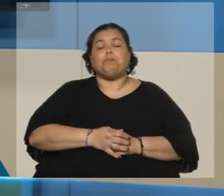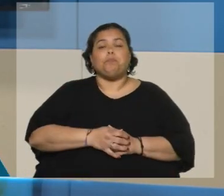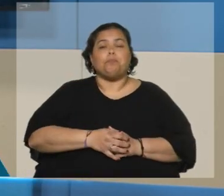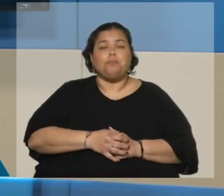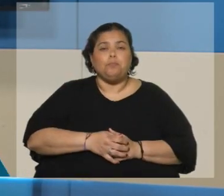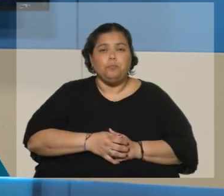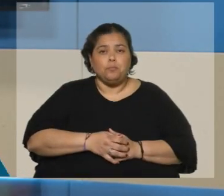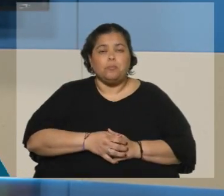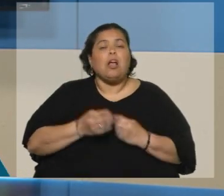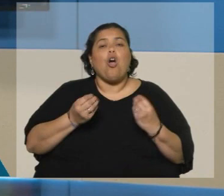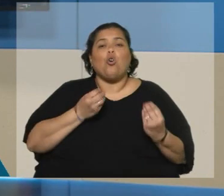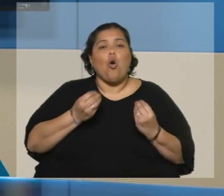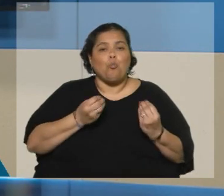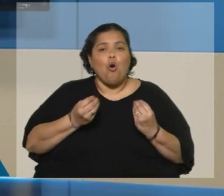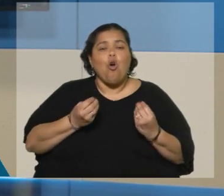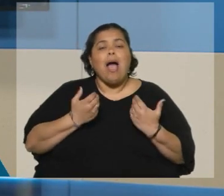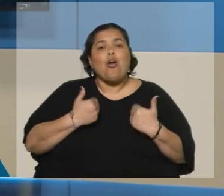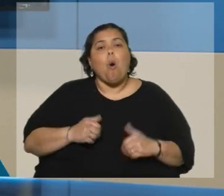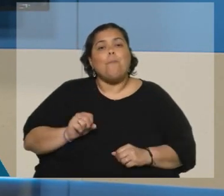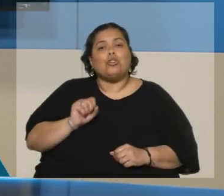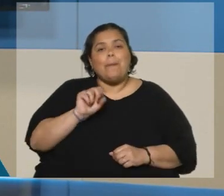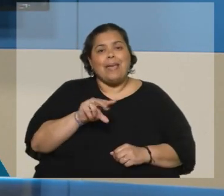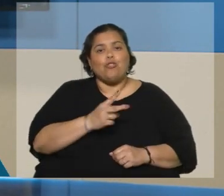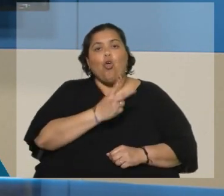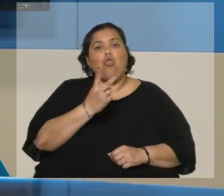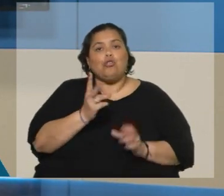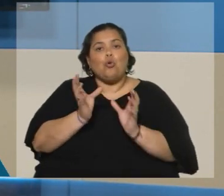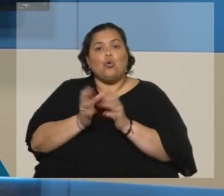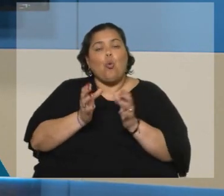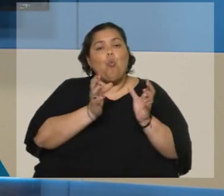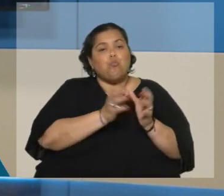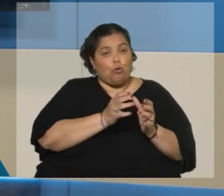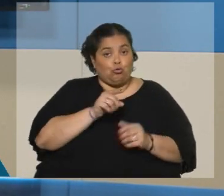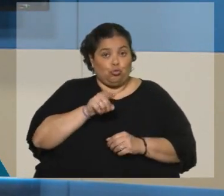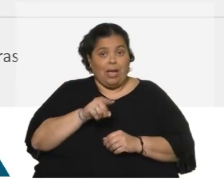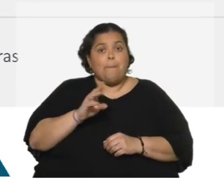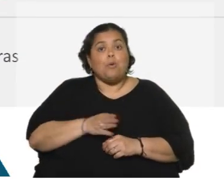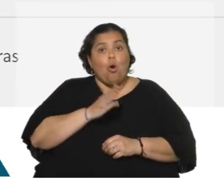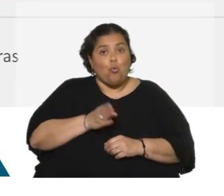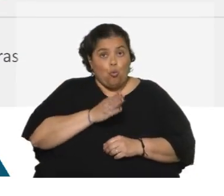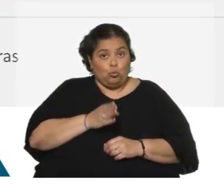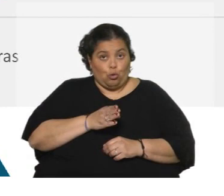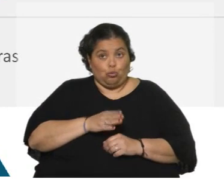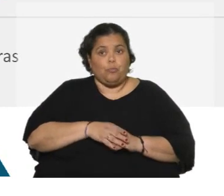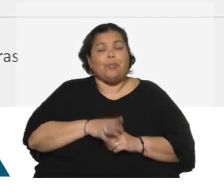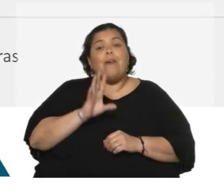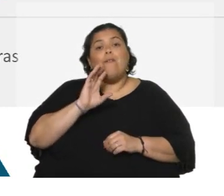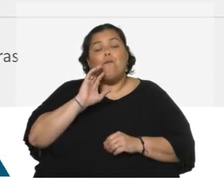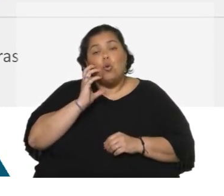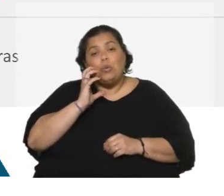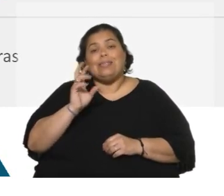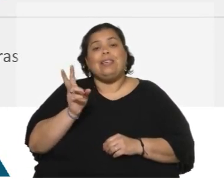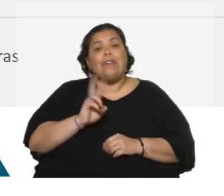pantalla cómo se comportaron estos dos grupos de productos de bienes, frutas y